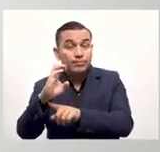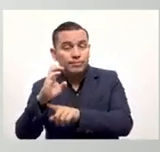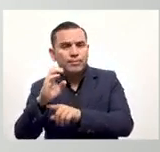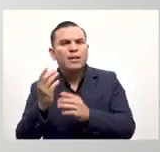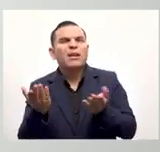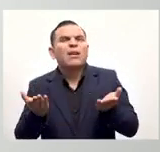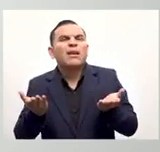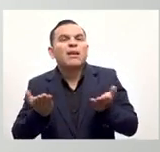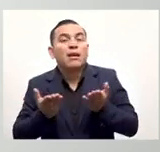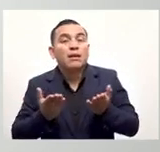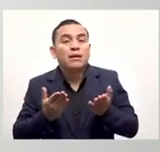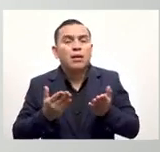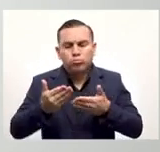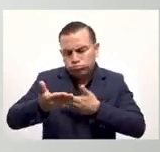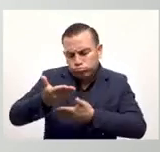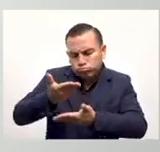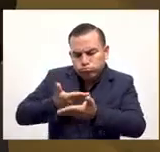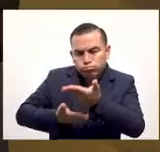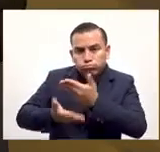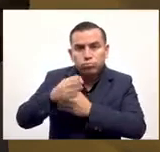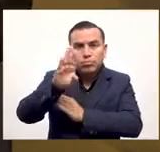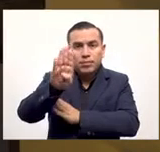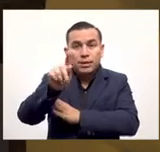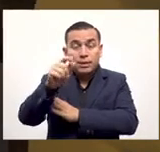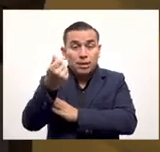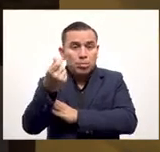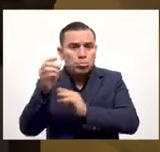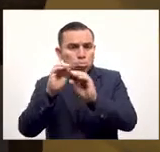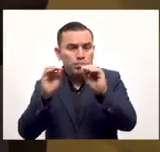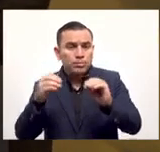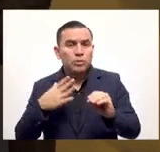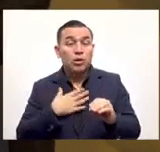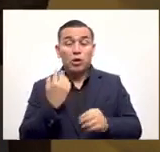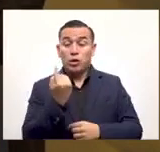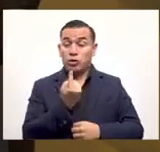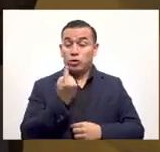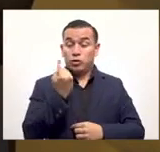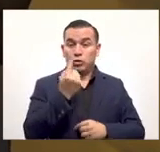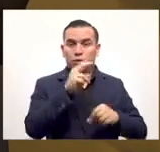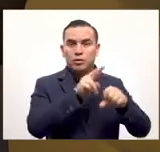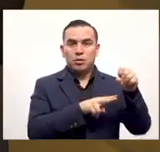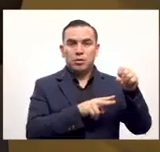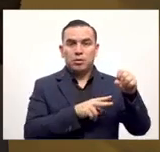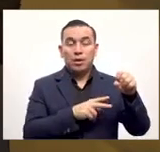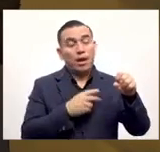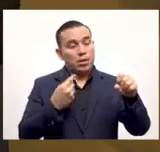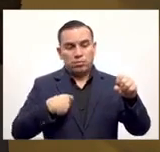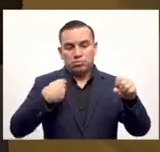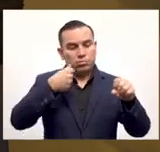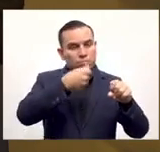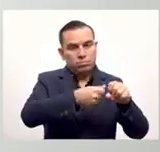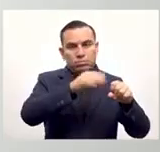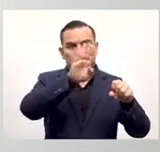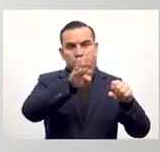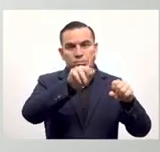puede hacer transacciones en Bitcoin pero el que dice no yo quiero hacer todo en dólares los únicos Bitcoins que va a recibir es este bono